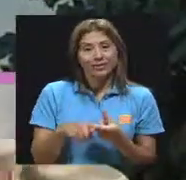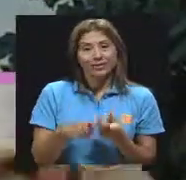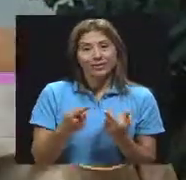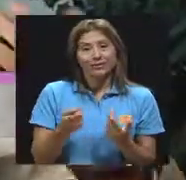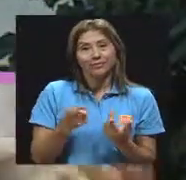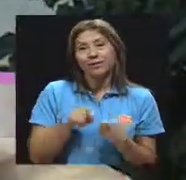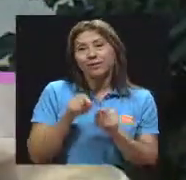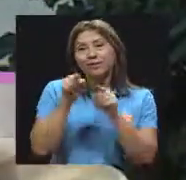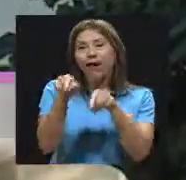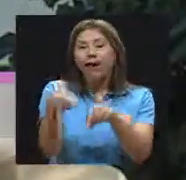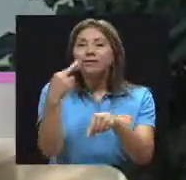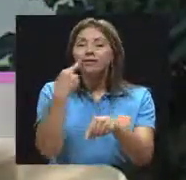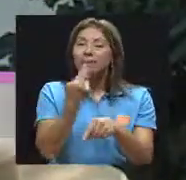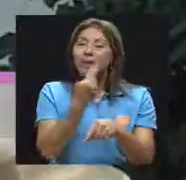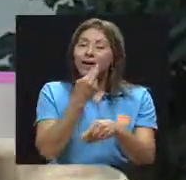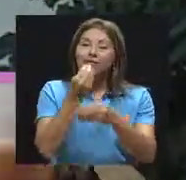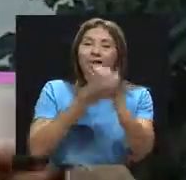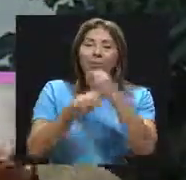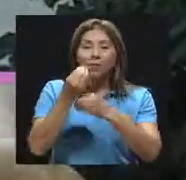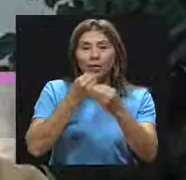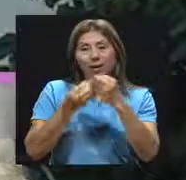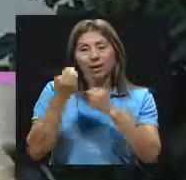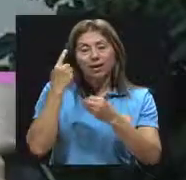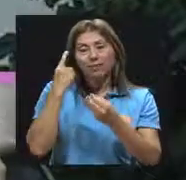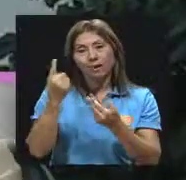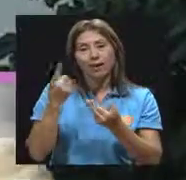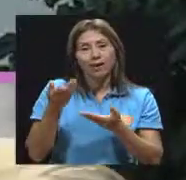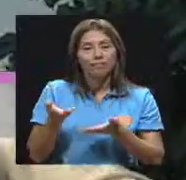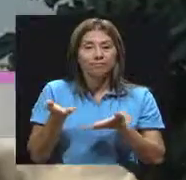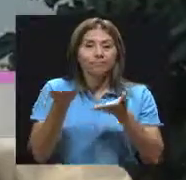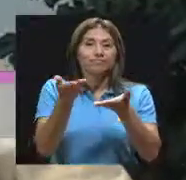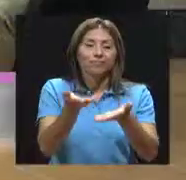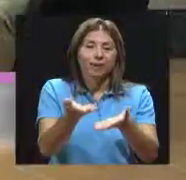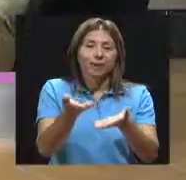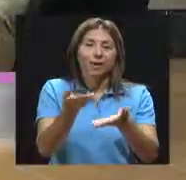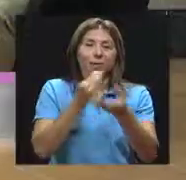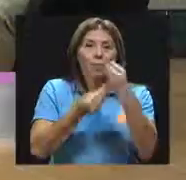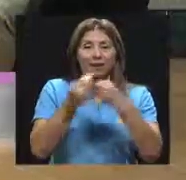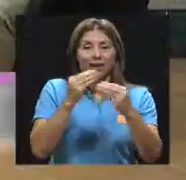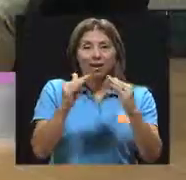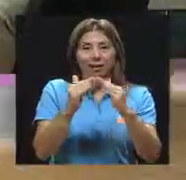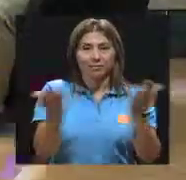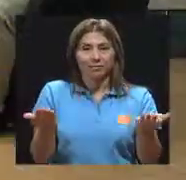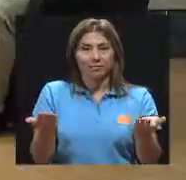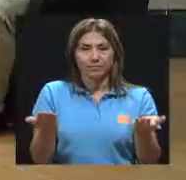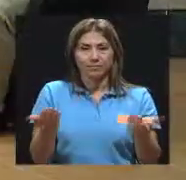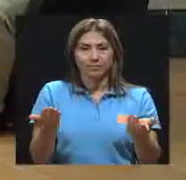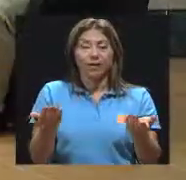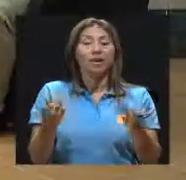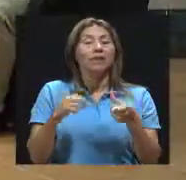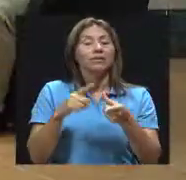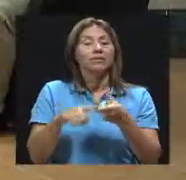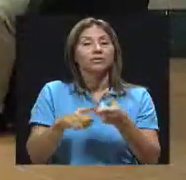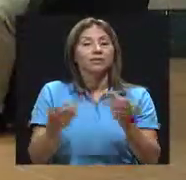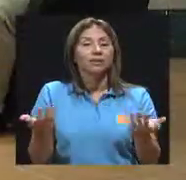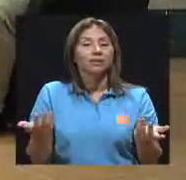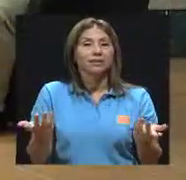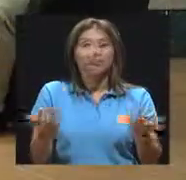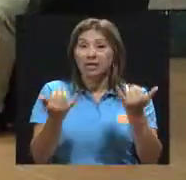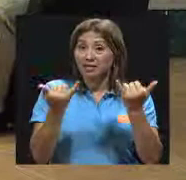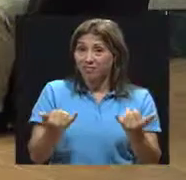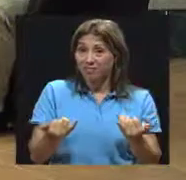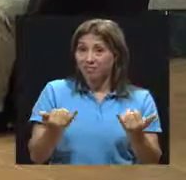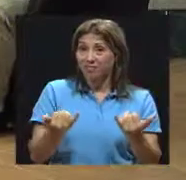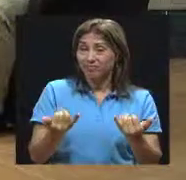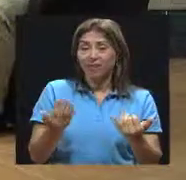frecuencia a ciertos restaurantes de comida rápida para llevar la comida a la casa. Entonces hemos perdido mucho de la